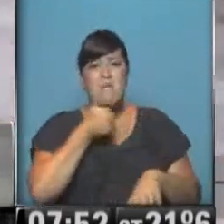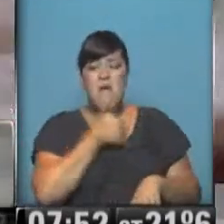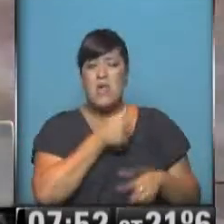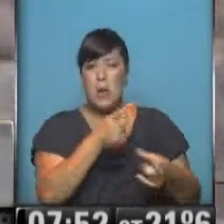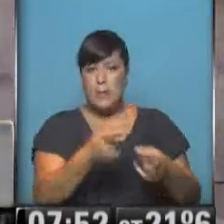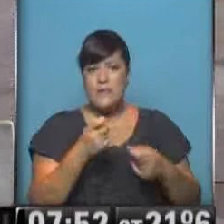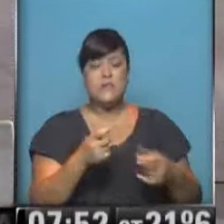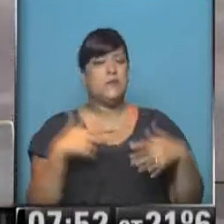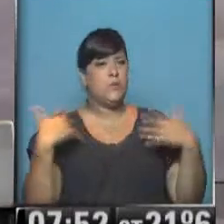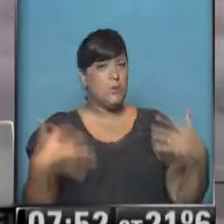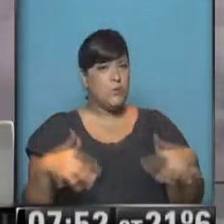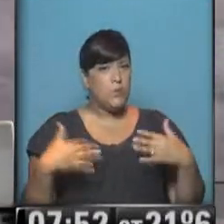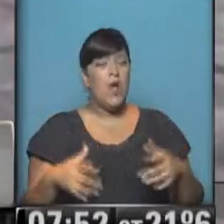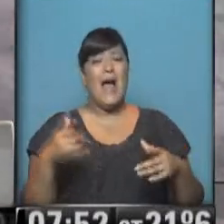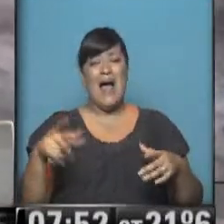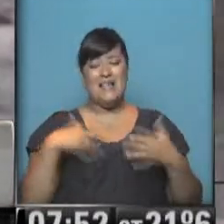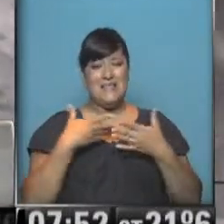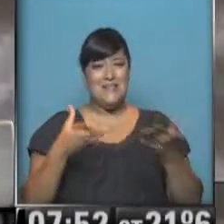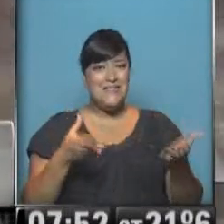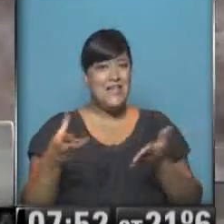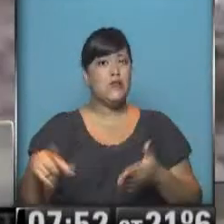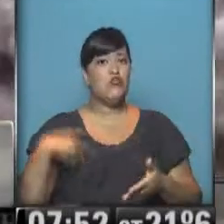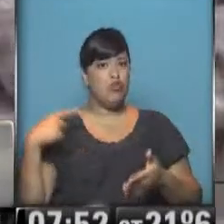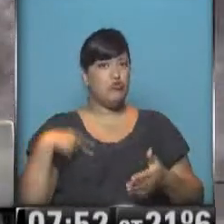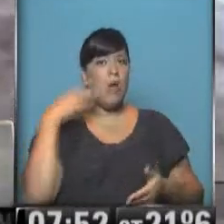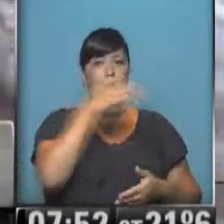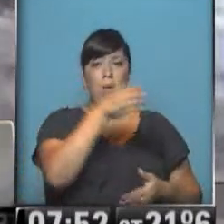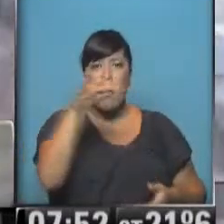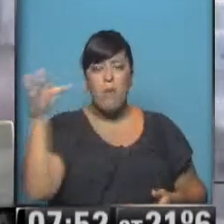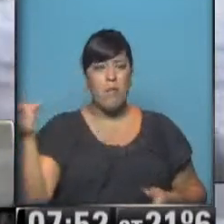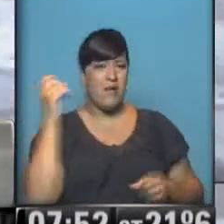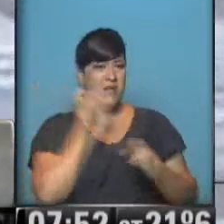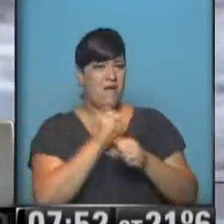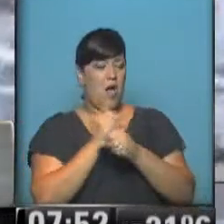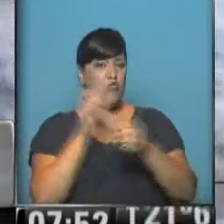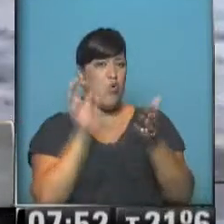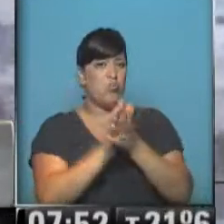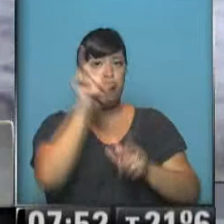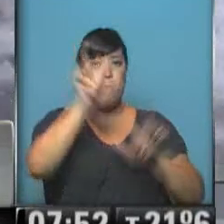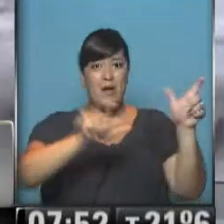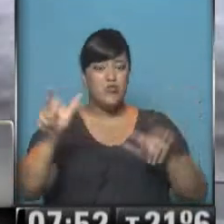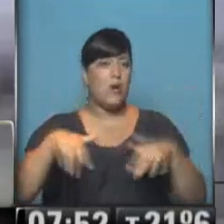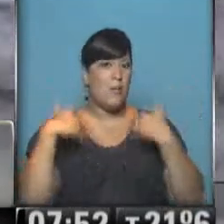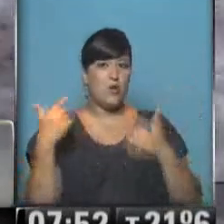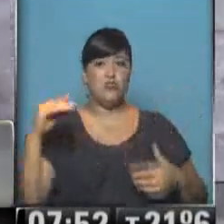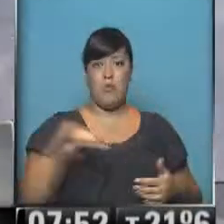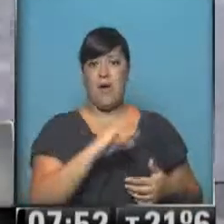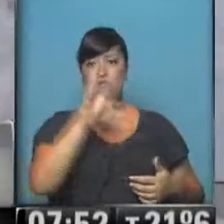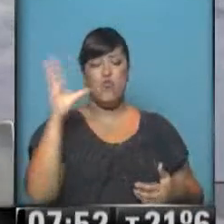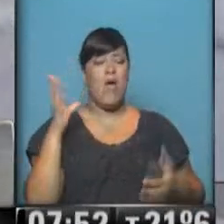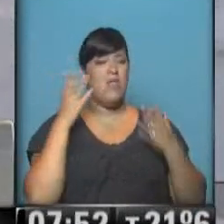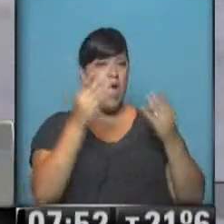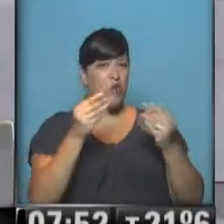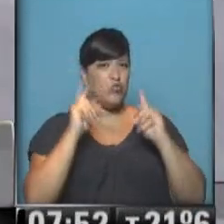tenemos que estar muchas asistentes sociales trabajando con la gente, ¿no? Por eso estamos toda la noche, estado y hoy vamos a estar hasta que